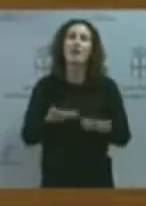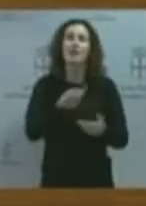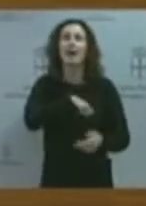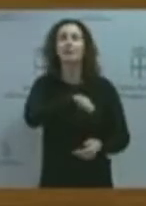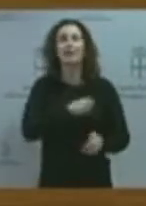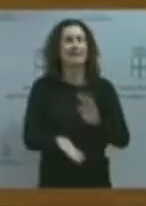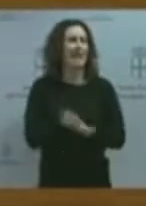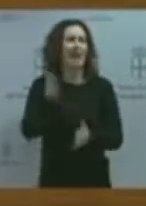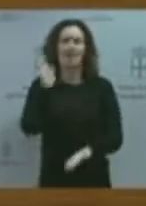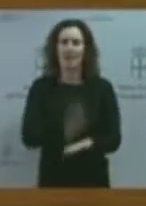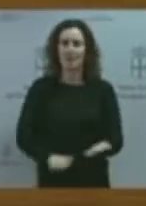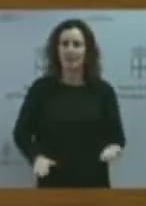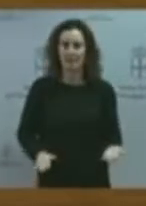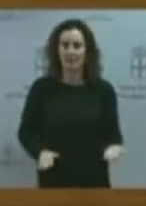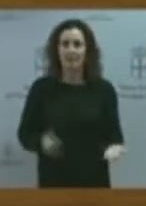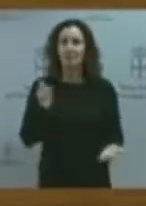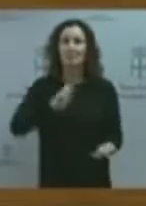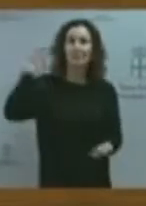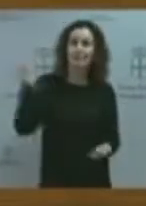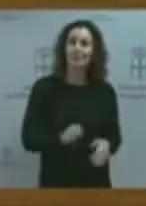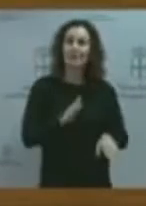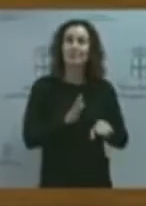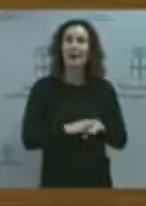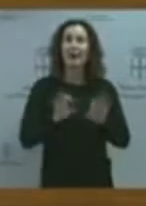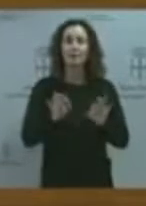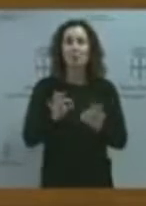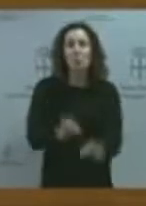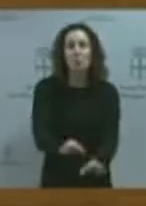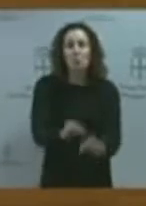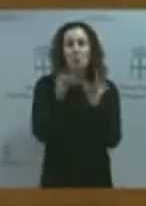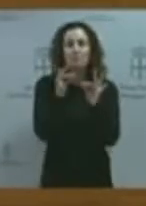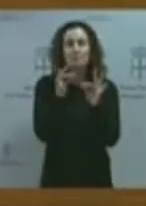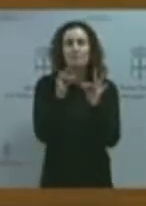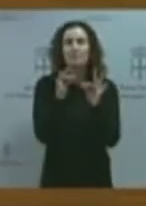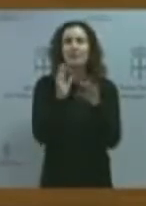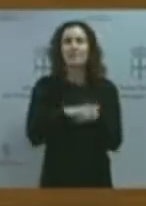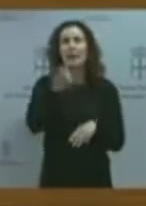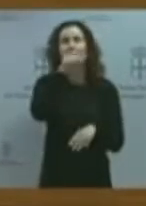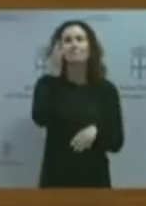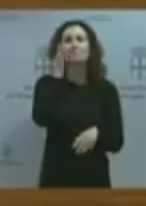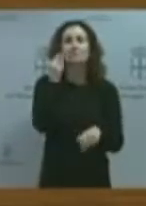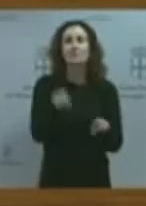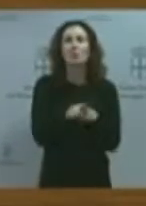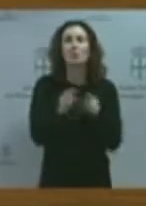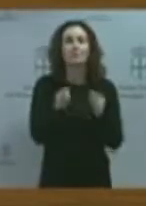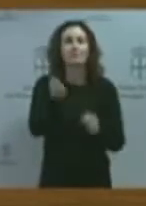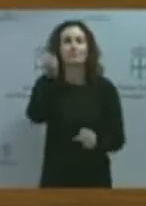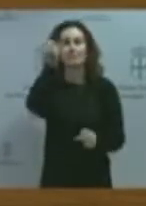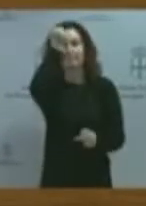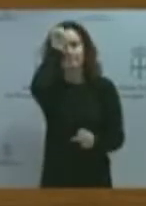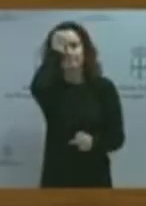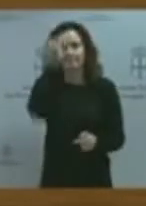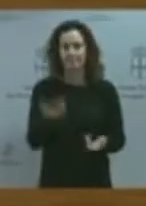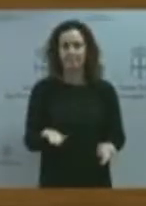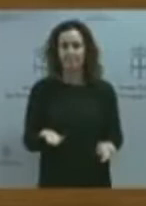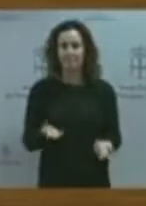vienen a servirse de España y a tratar a los españoles y a las españolas como si fuéramos tontos. Ustedes creen que España es su finca privada